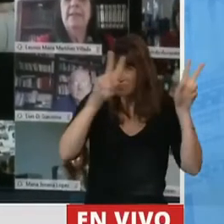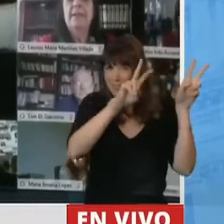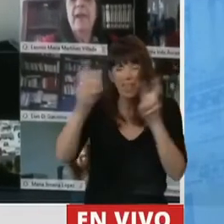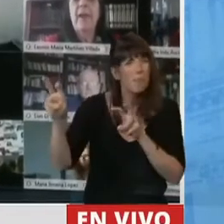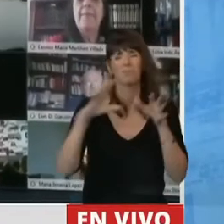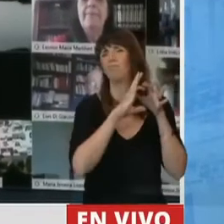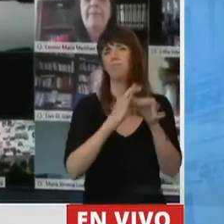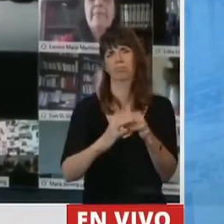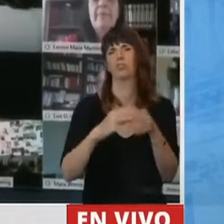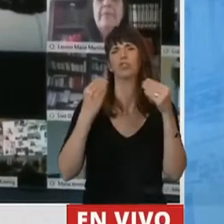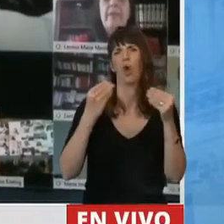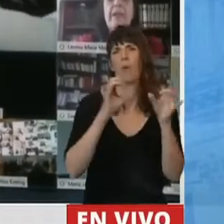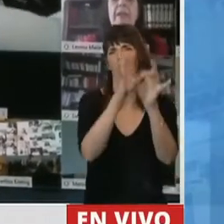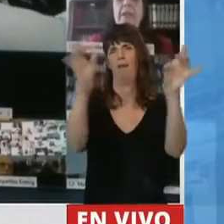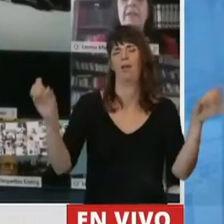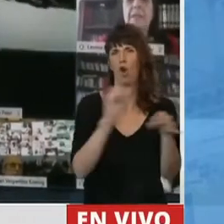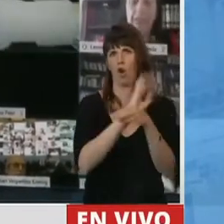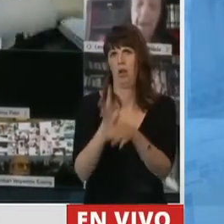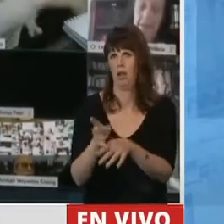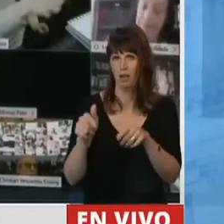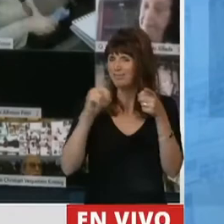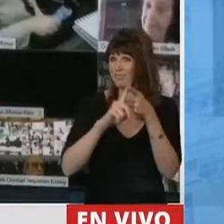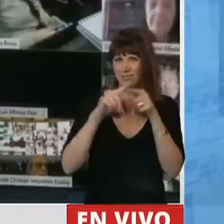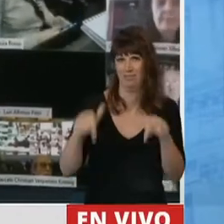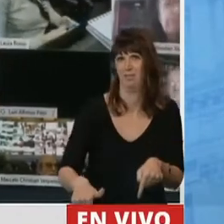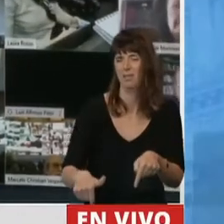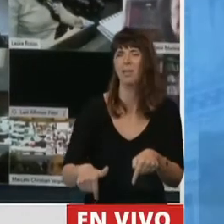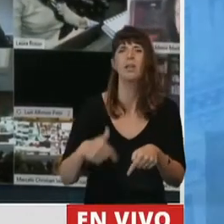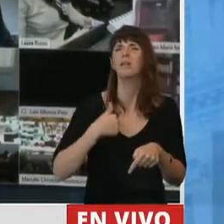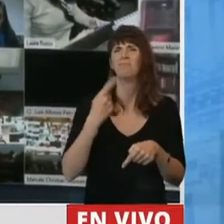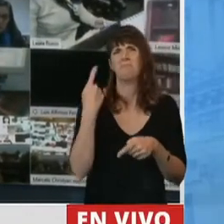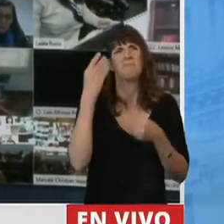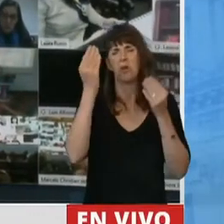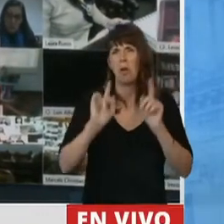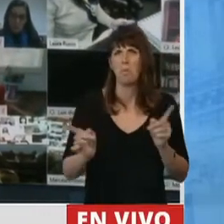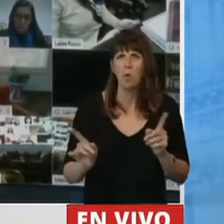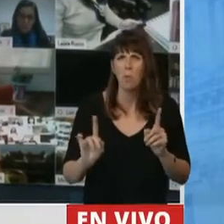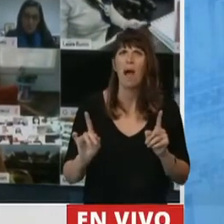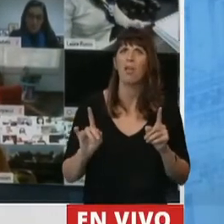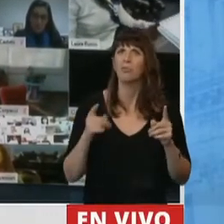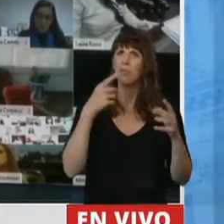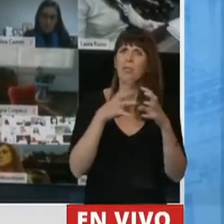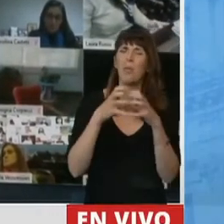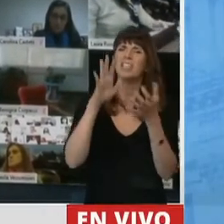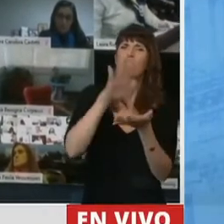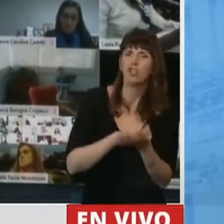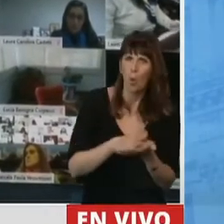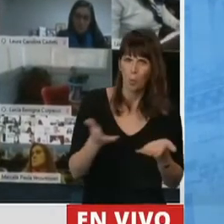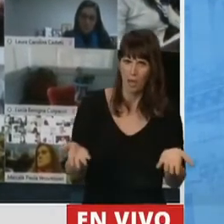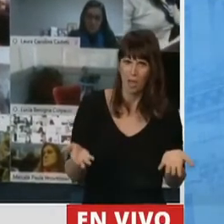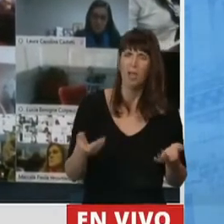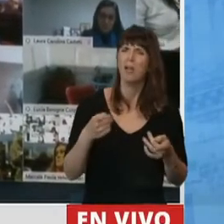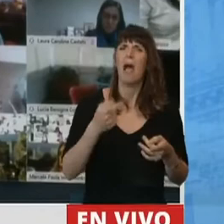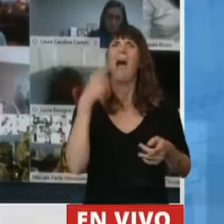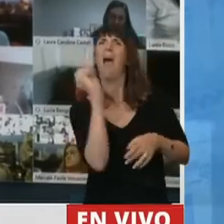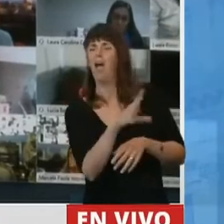porque todos los temas tienen que ver con la situación económica que estamos atravesando y no nos preocupa poder discutirlos y discutirlos bien y discutirlos sin